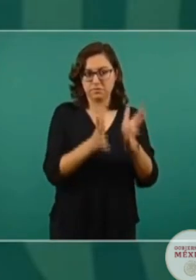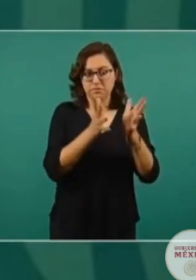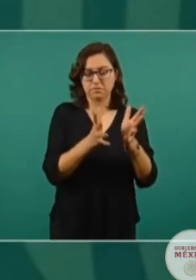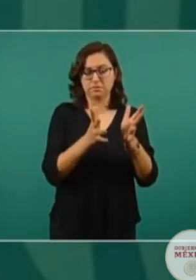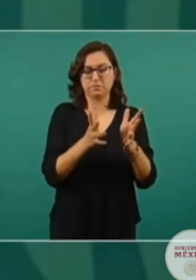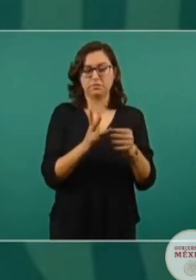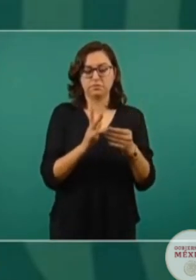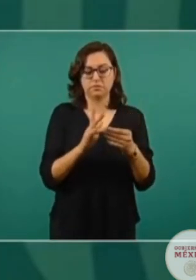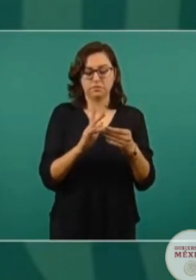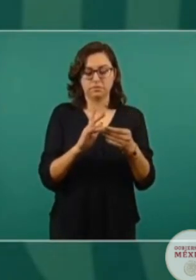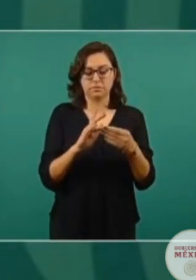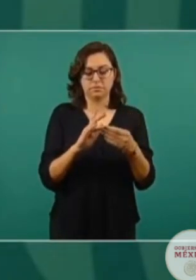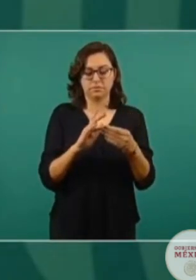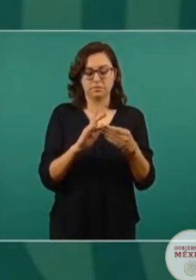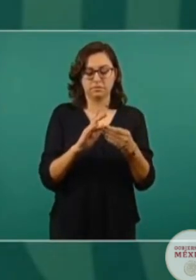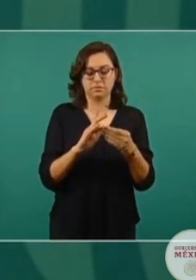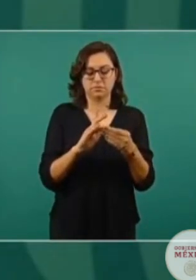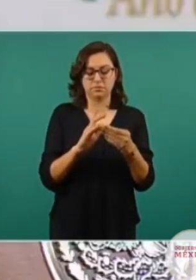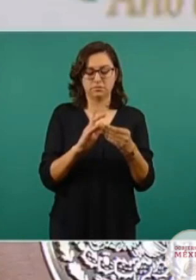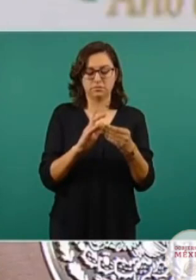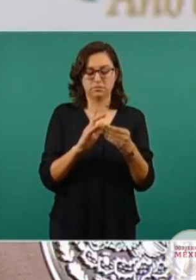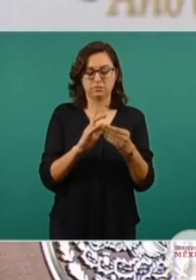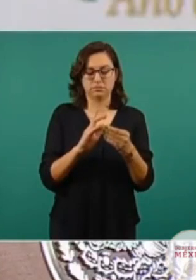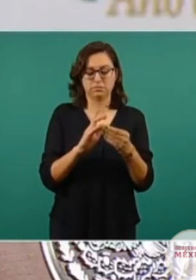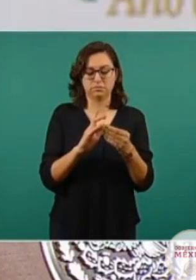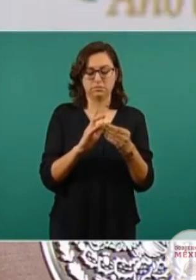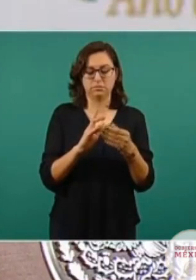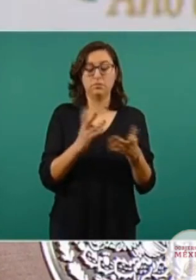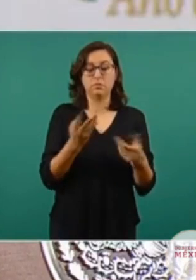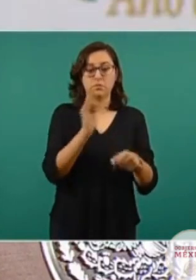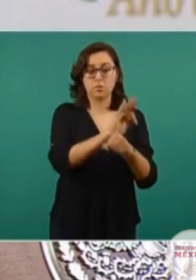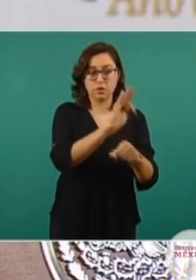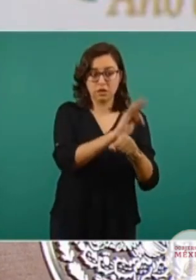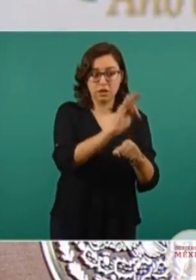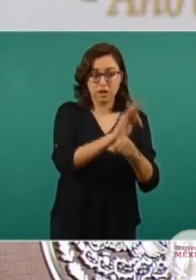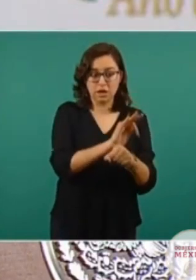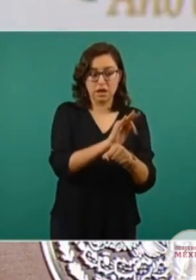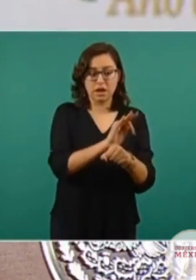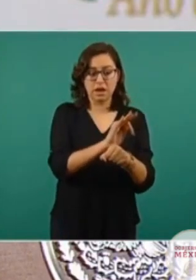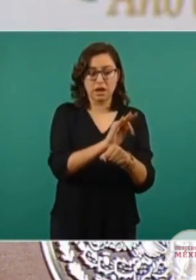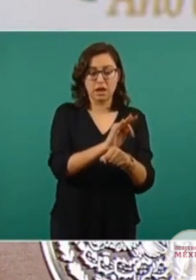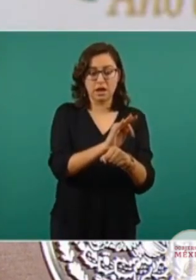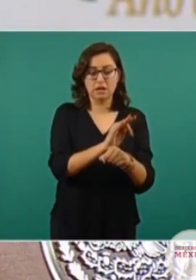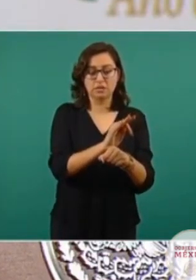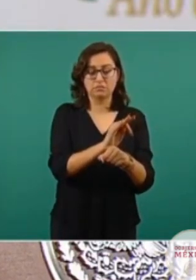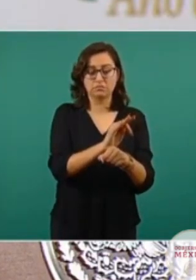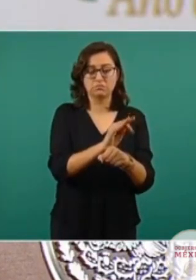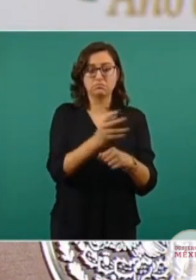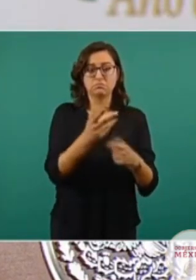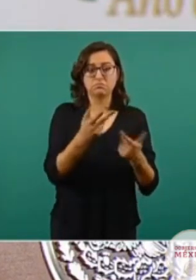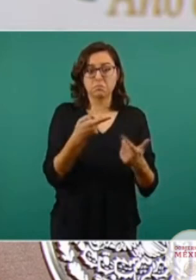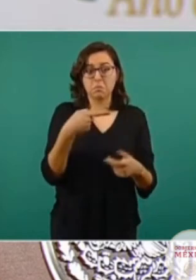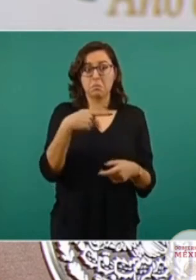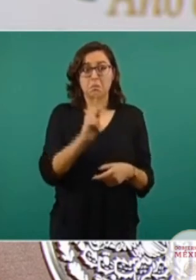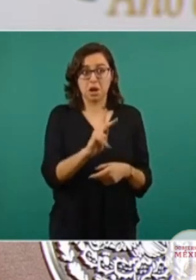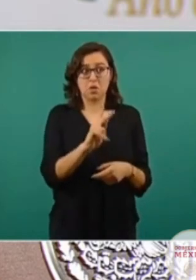protegerlos, aun cuando se